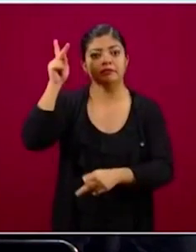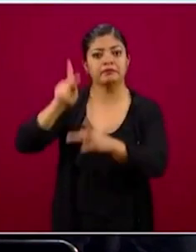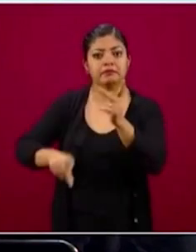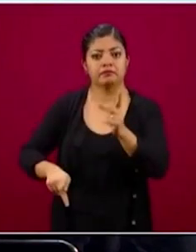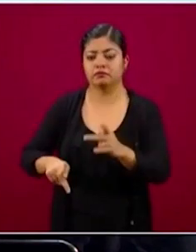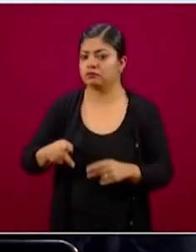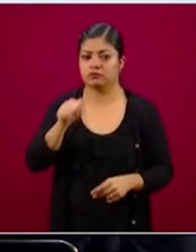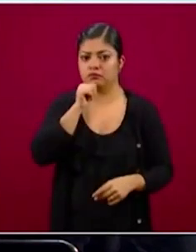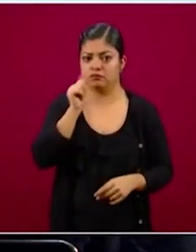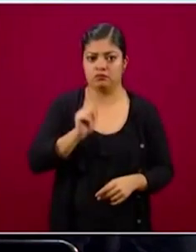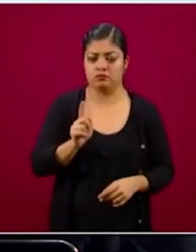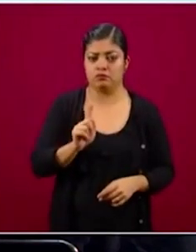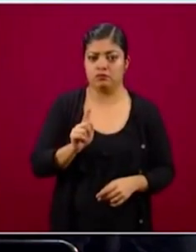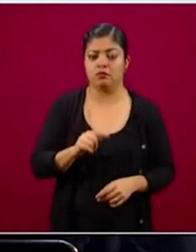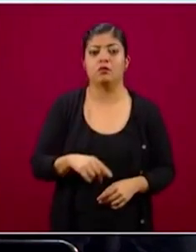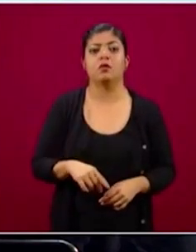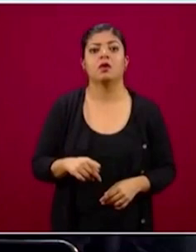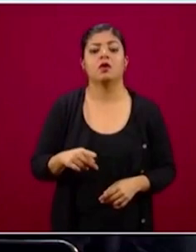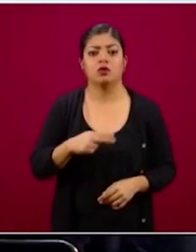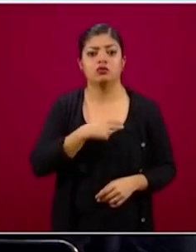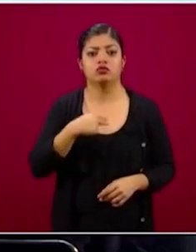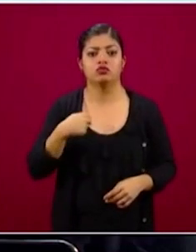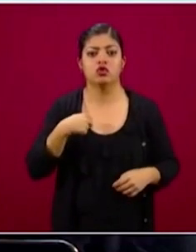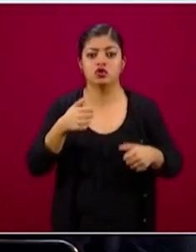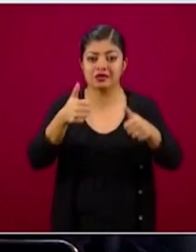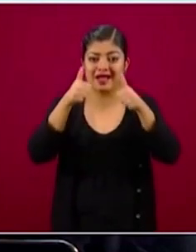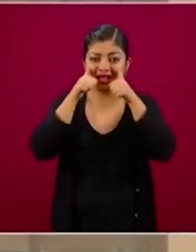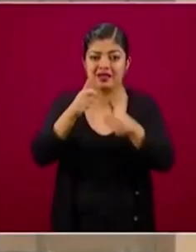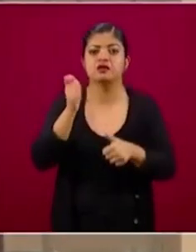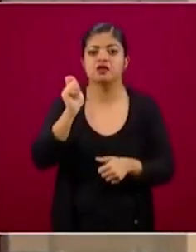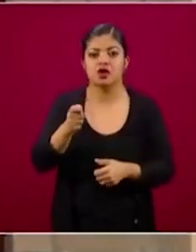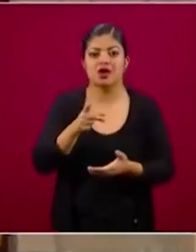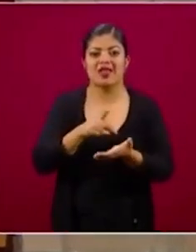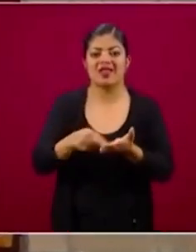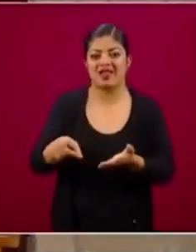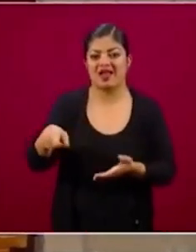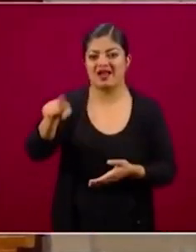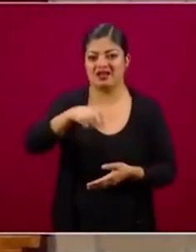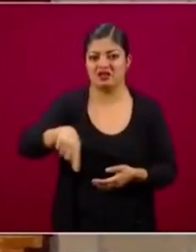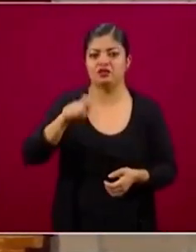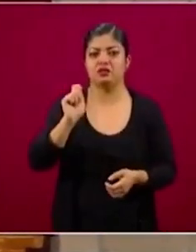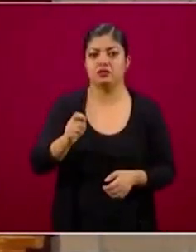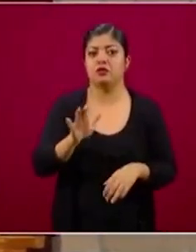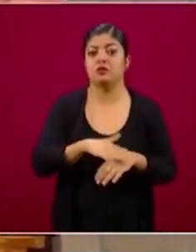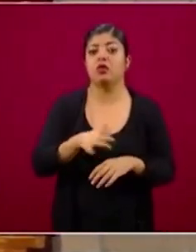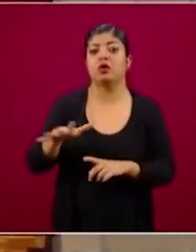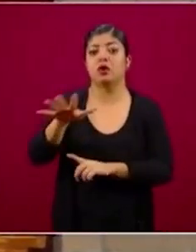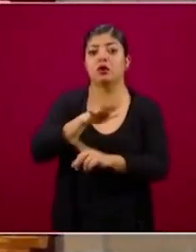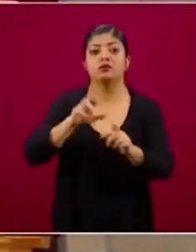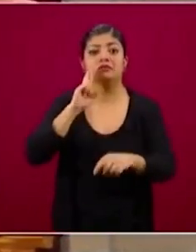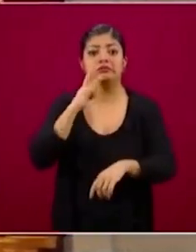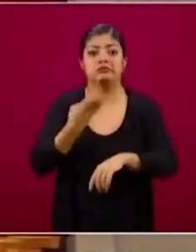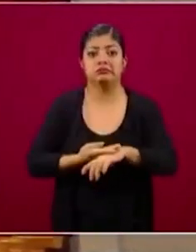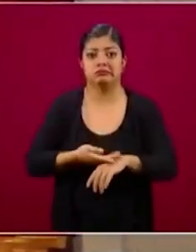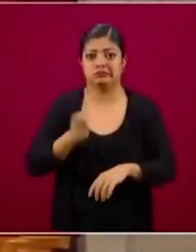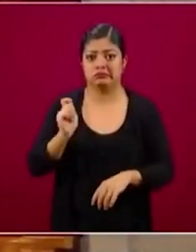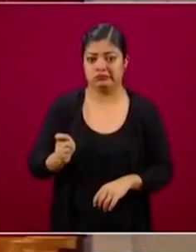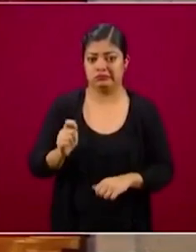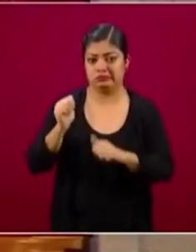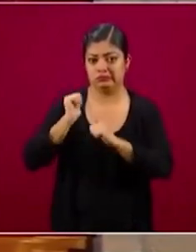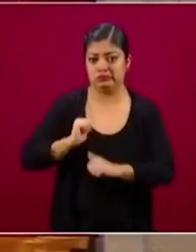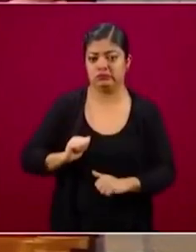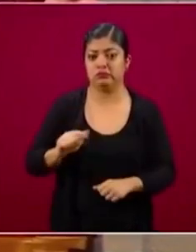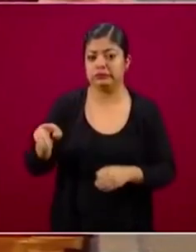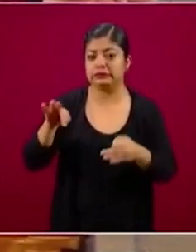el área de atención a los derechohabientes, que es un área fundamental del Seguro Social. Ahí trabajan casi de dos mil